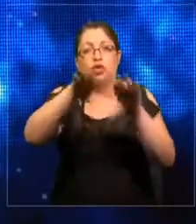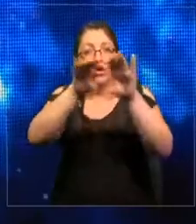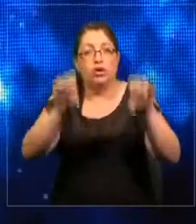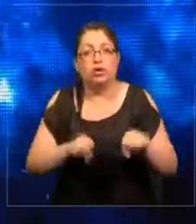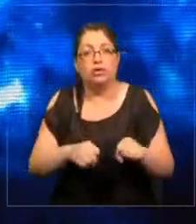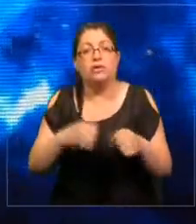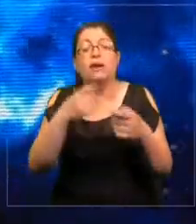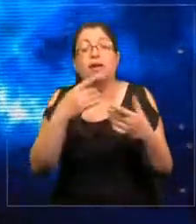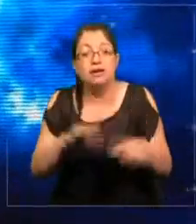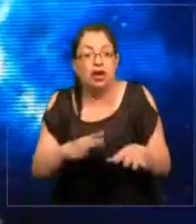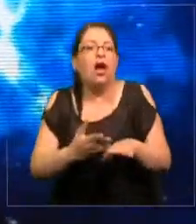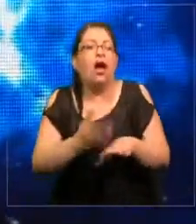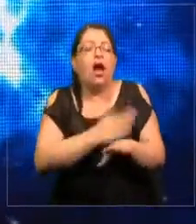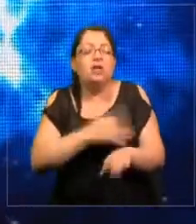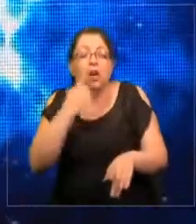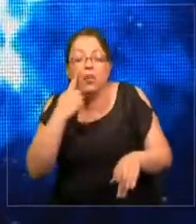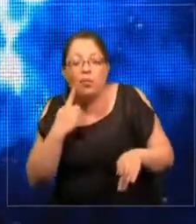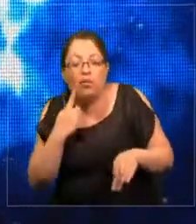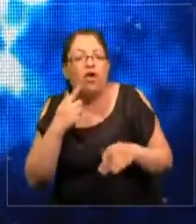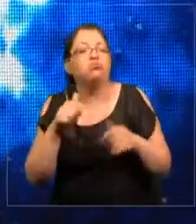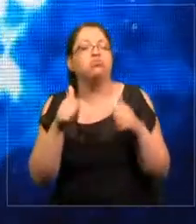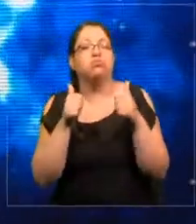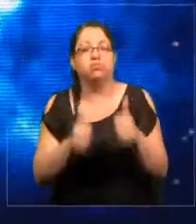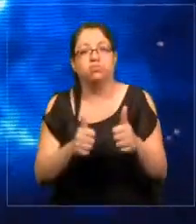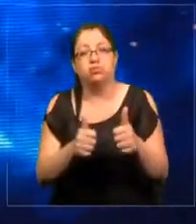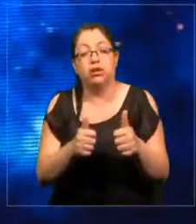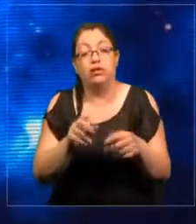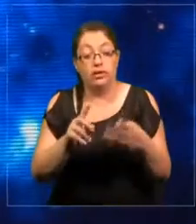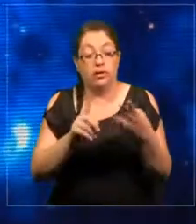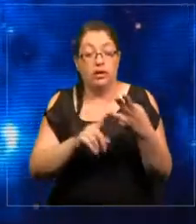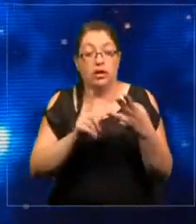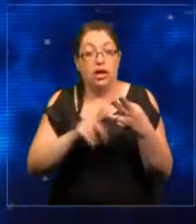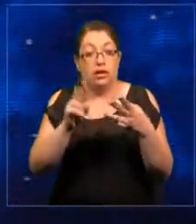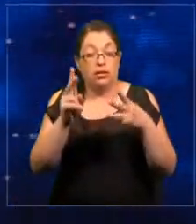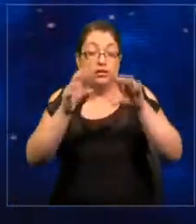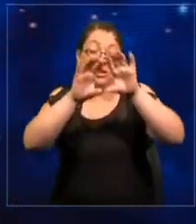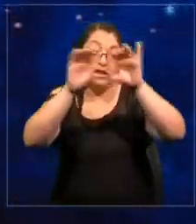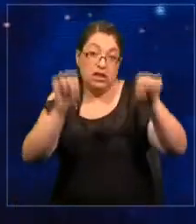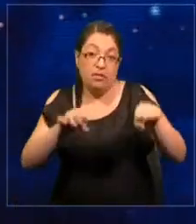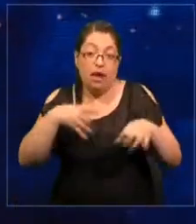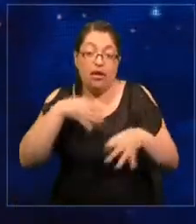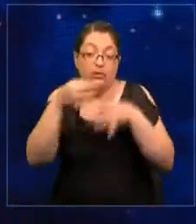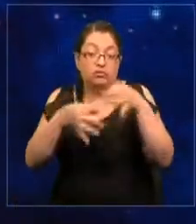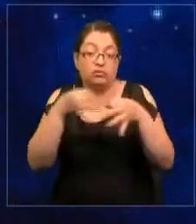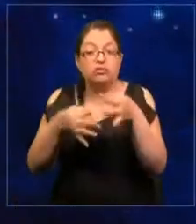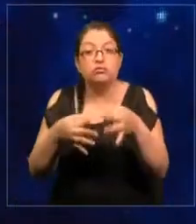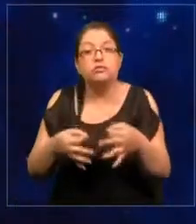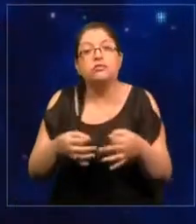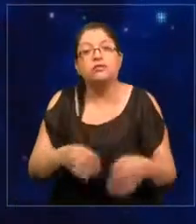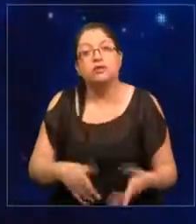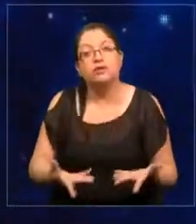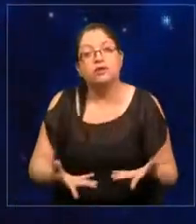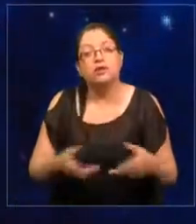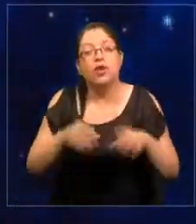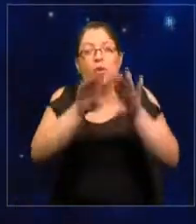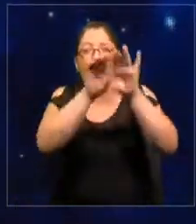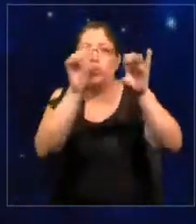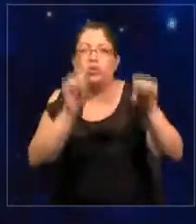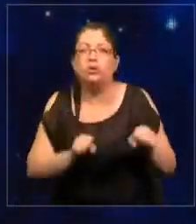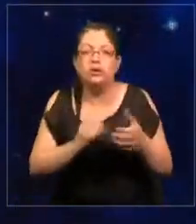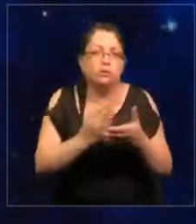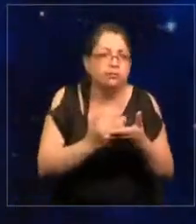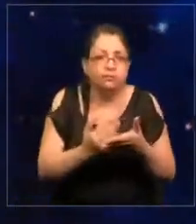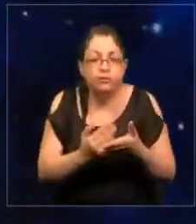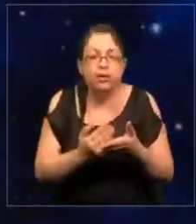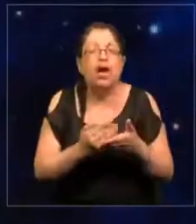que se probó que operaba con éxito. El tercer sistema del que les voy a hablar es un sistema operacional